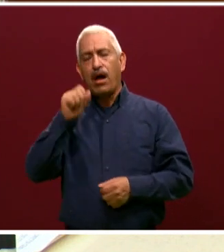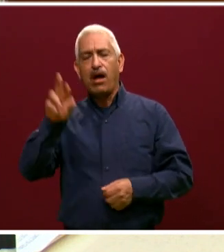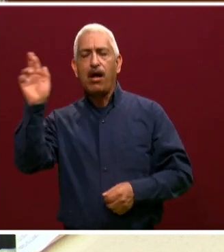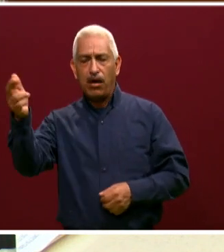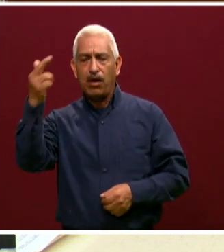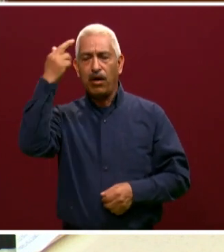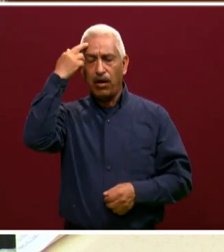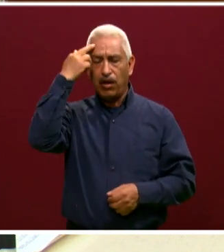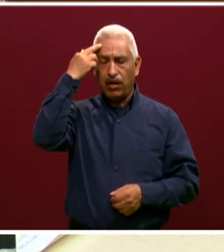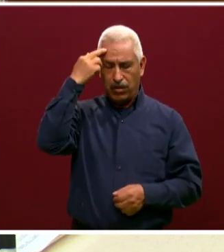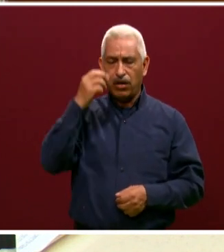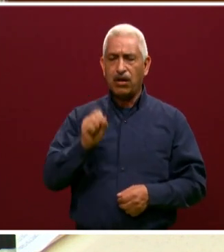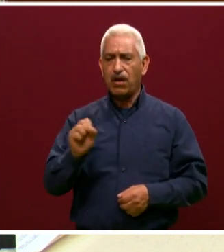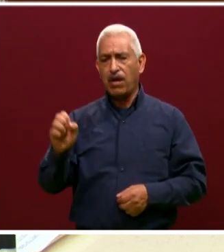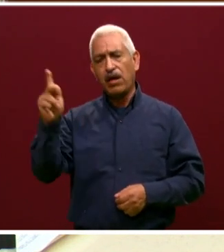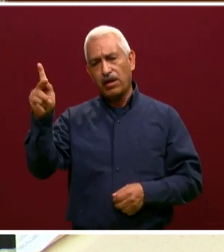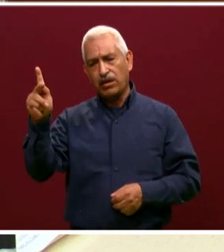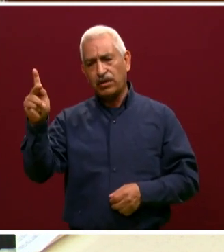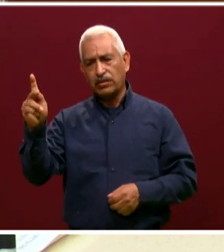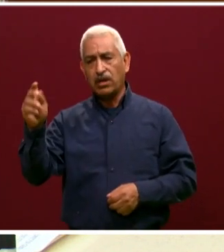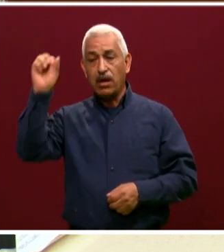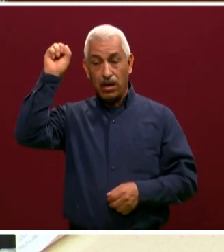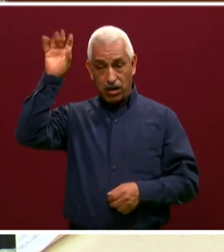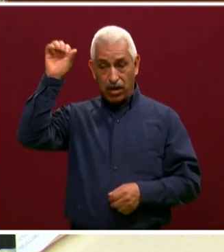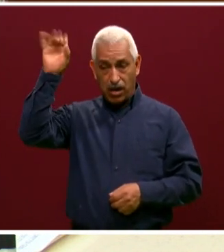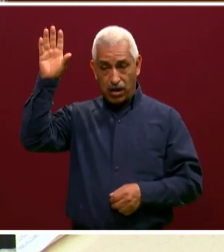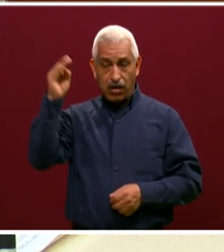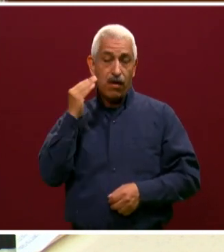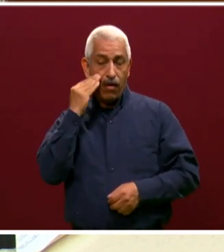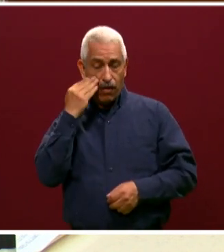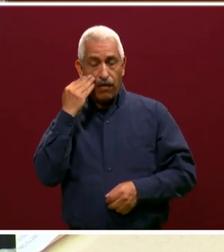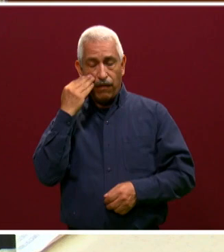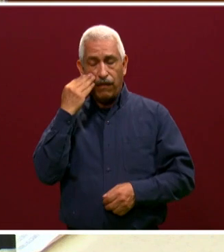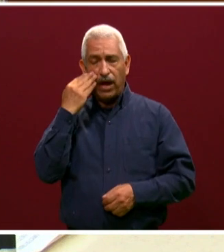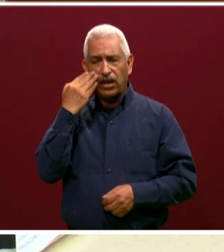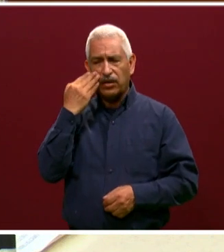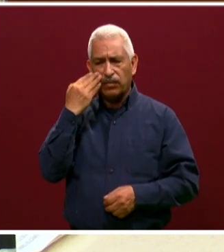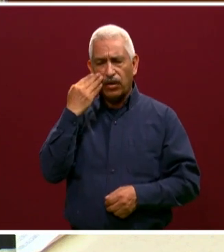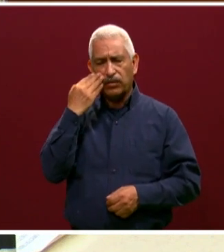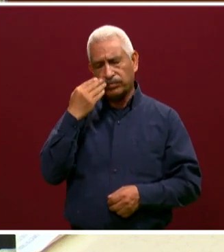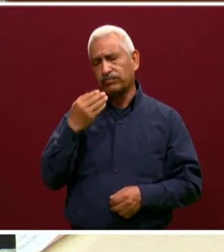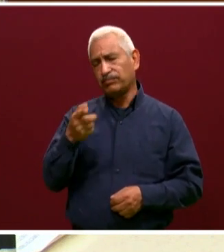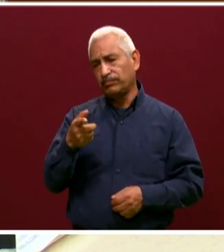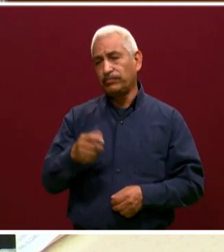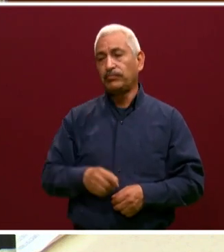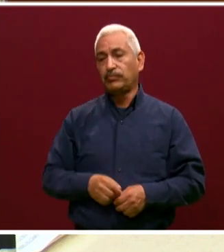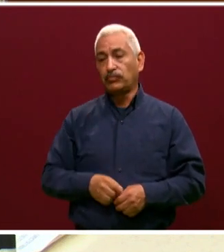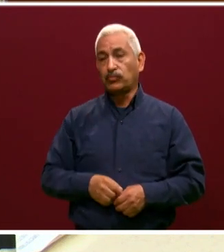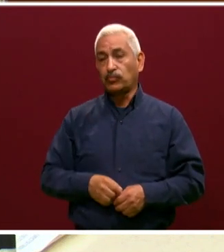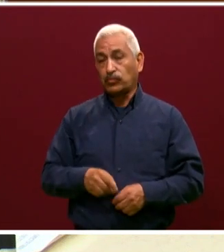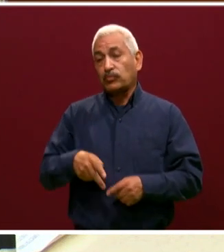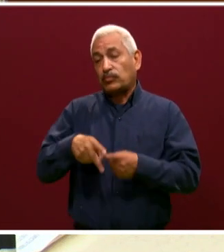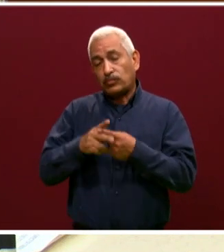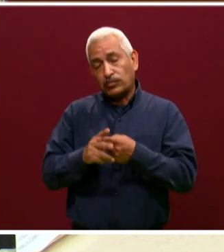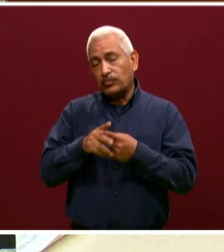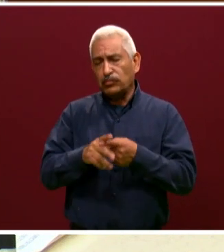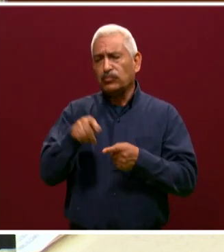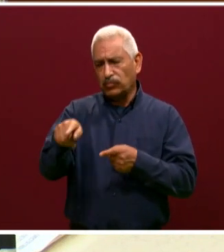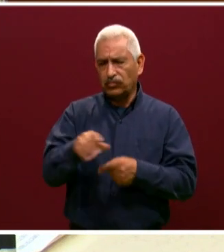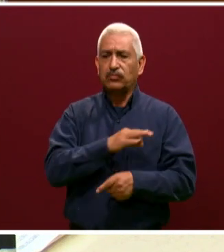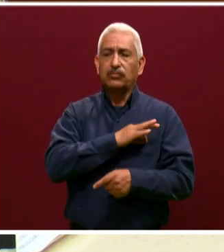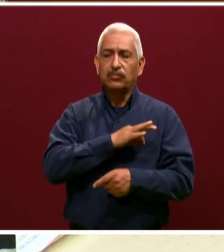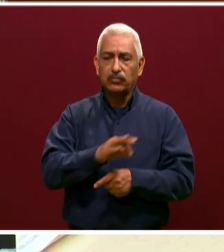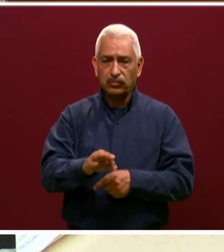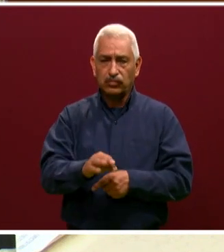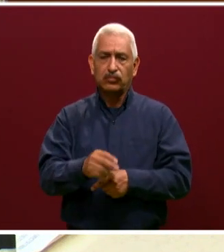Secretaría de Educación está transmitiendo estos programas de la A a Z en vivo a través de su plataforma de Facebook. Es una herramienta que usted puede